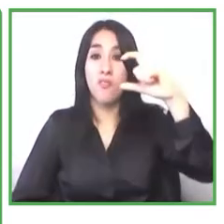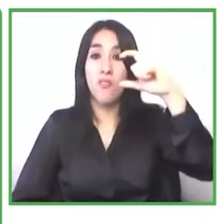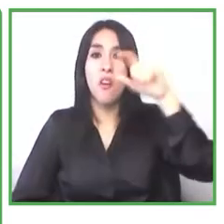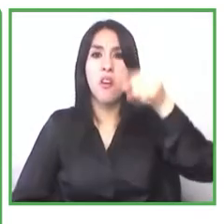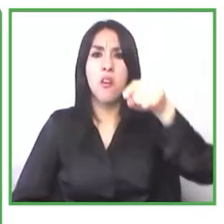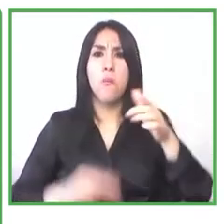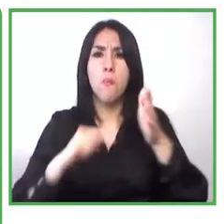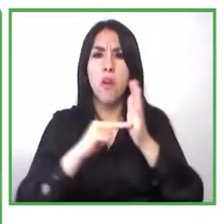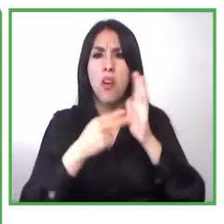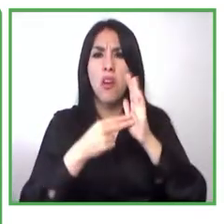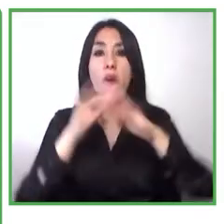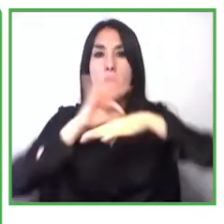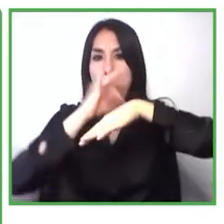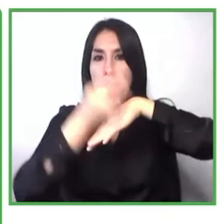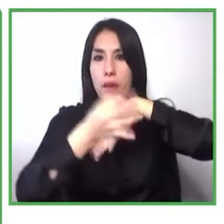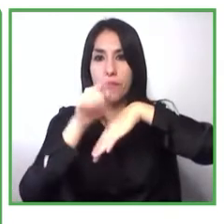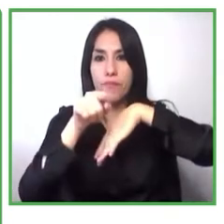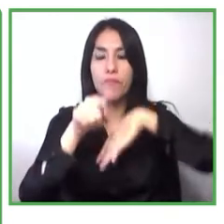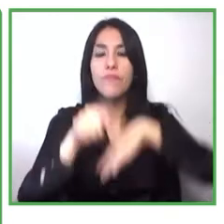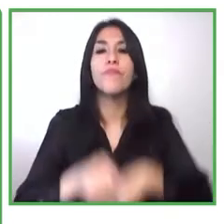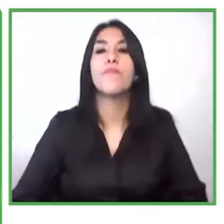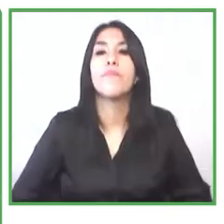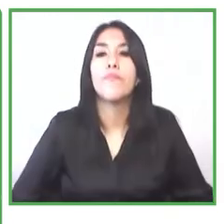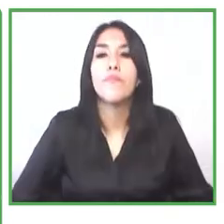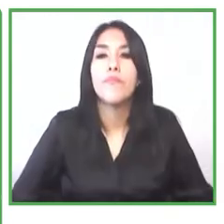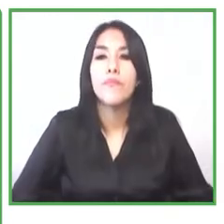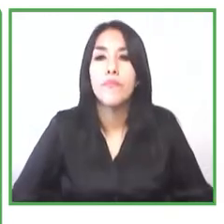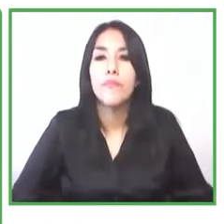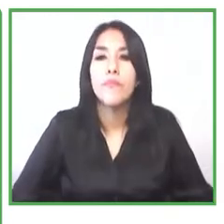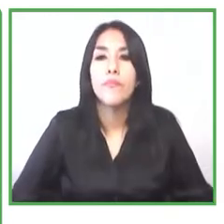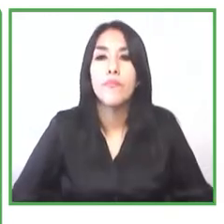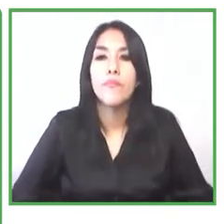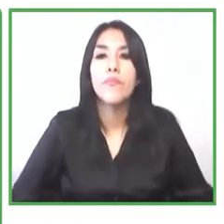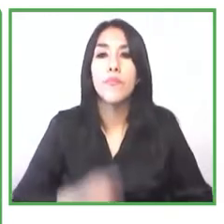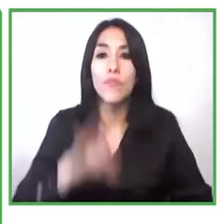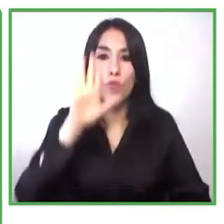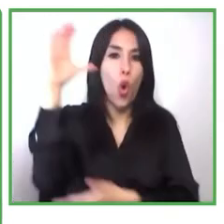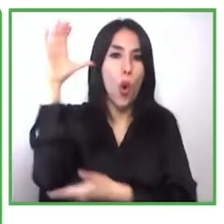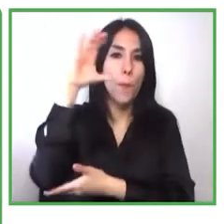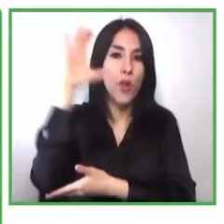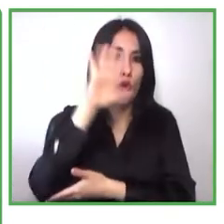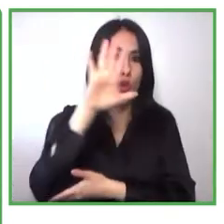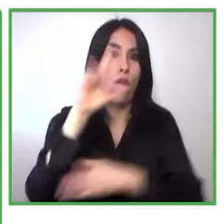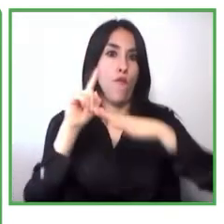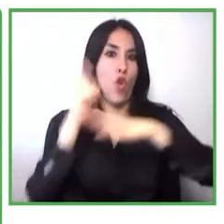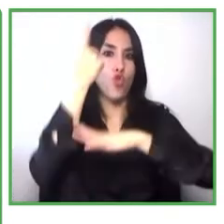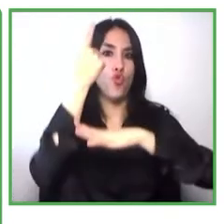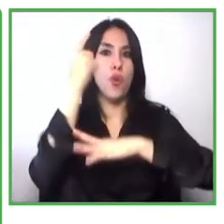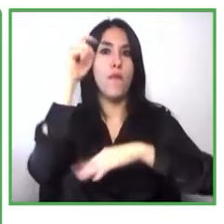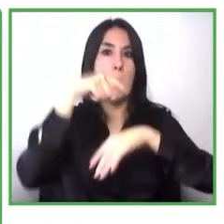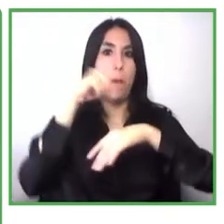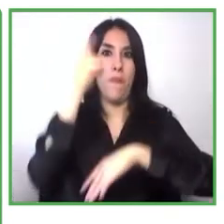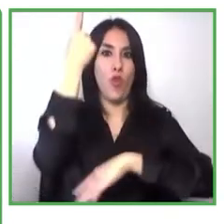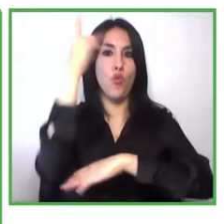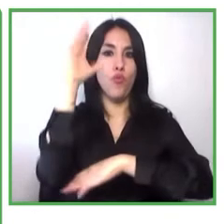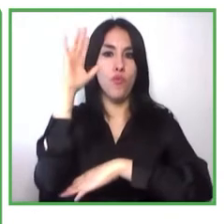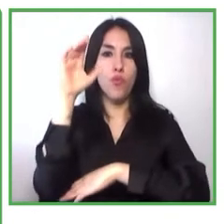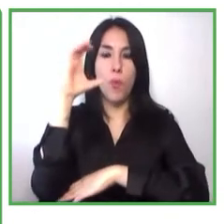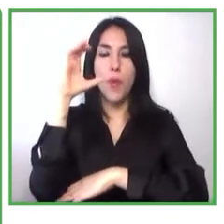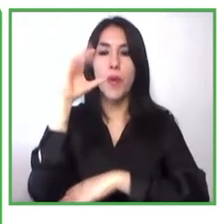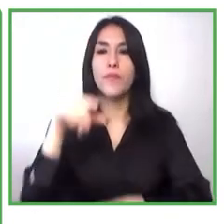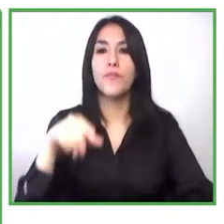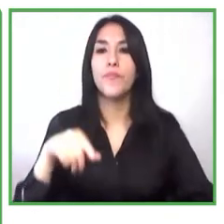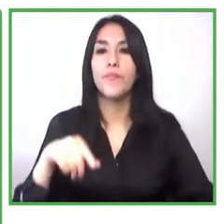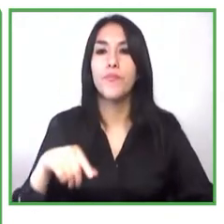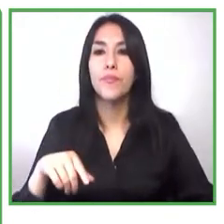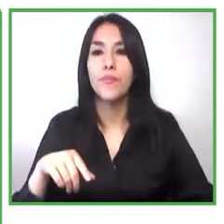colombiana de origen familiar que lleva ya más de 48 años trabajando por la inclusión social y productiva de